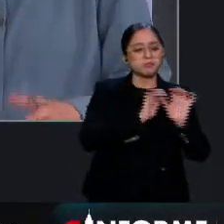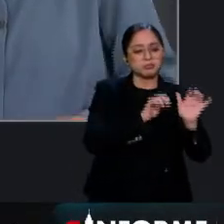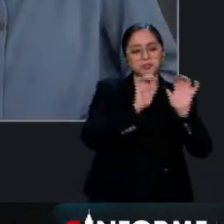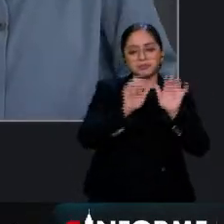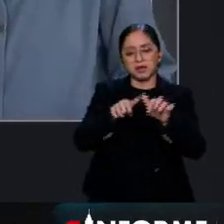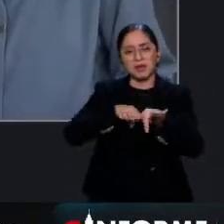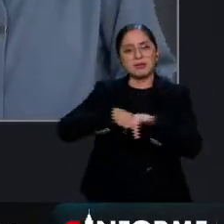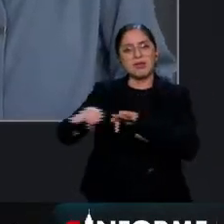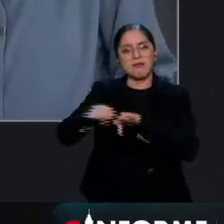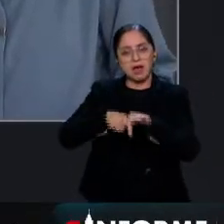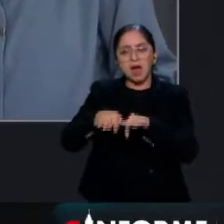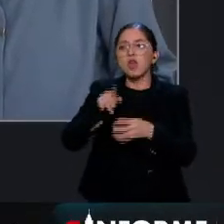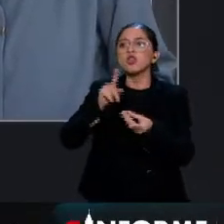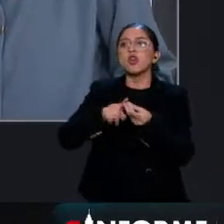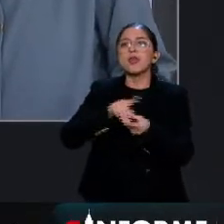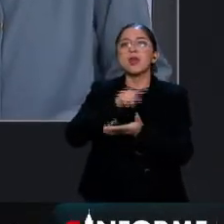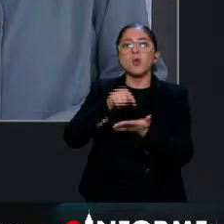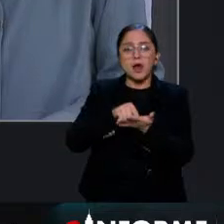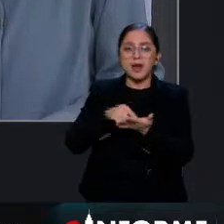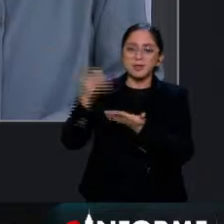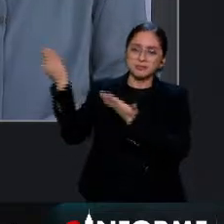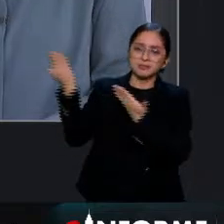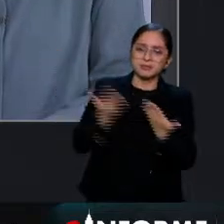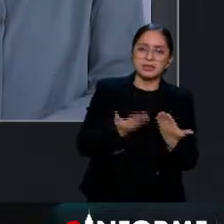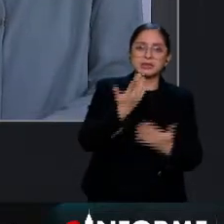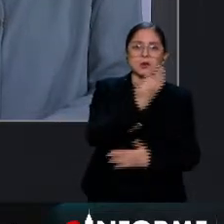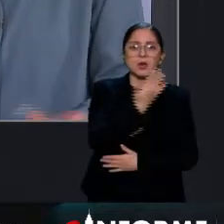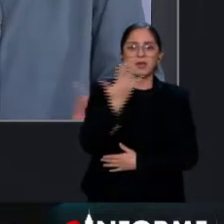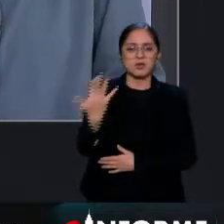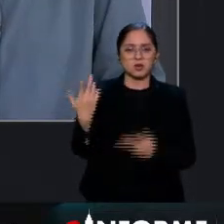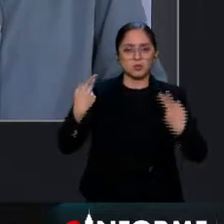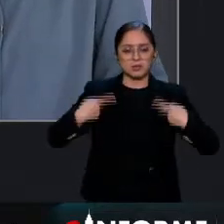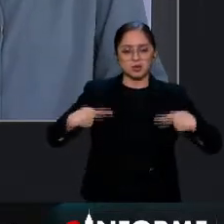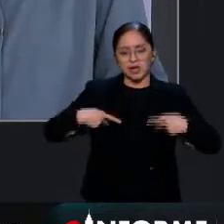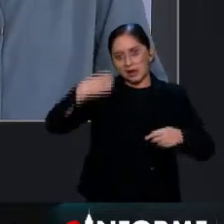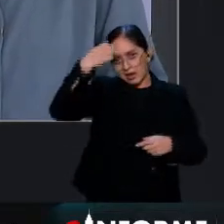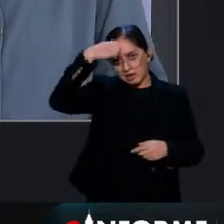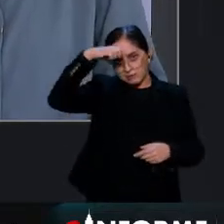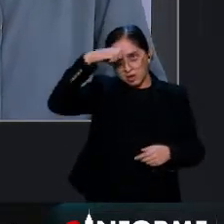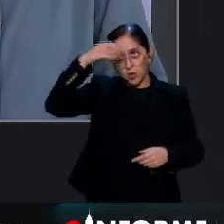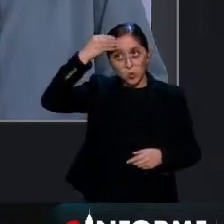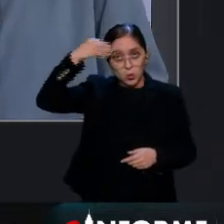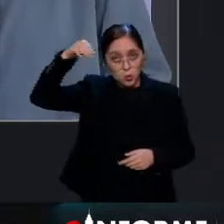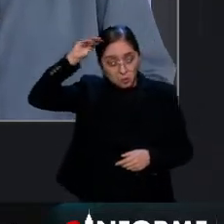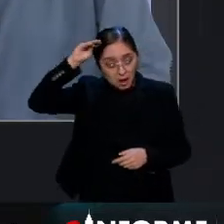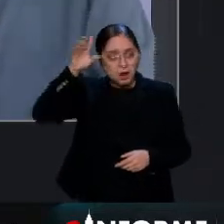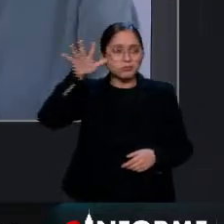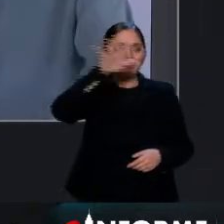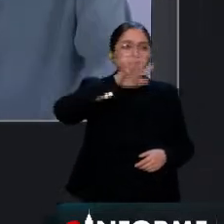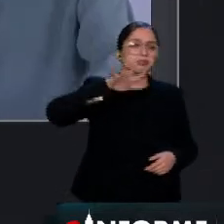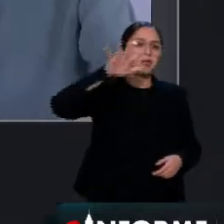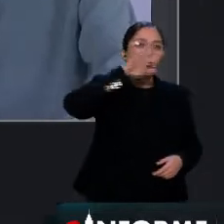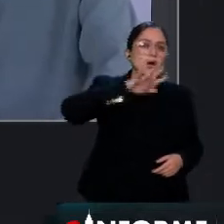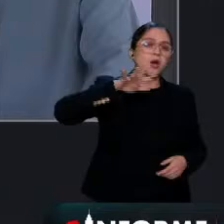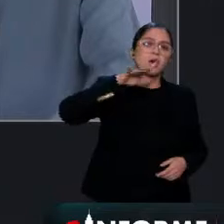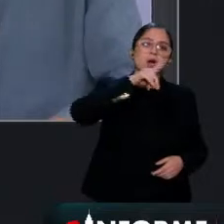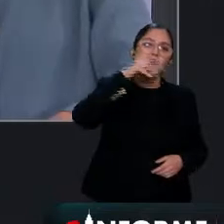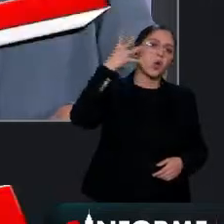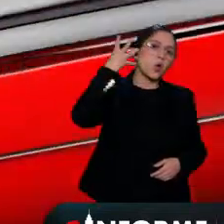cierto, se anunció la llegada de 55 médicos especialistas a Colima para brindar un servicio de salud completo en la entidad.